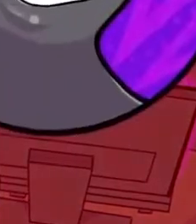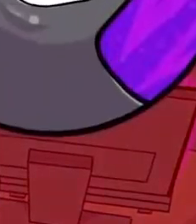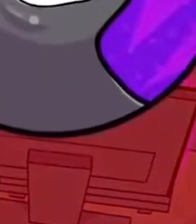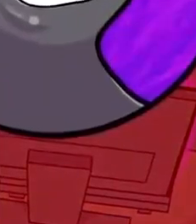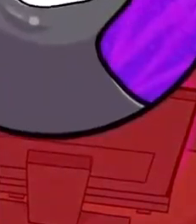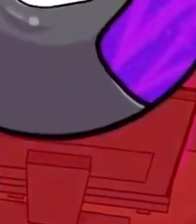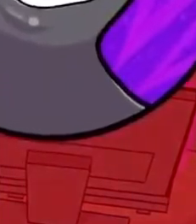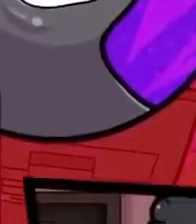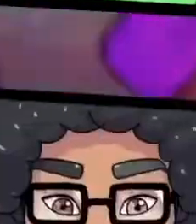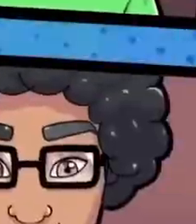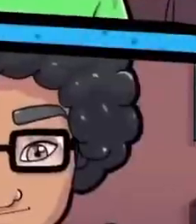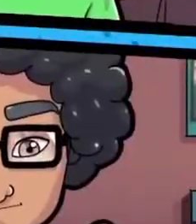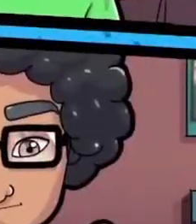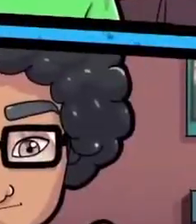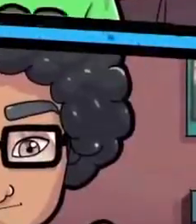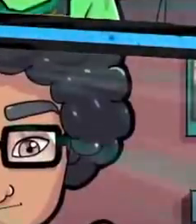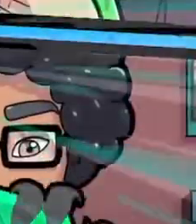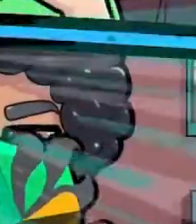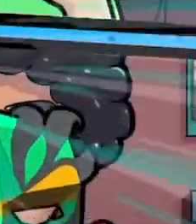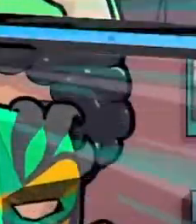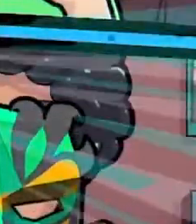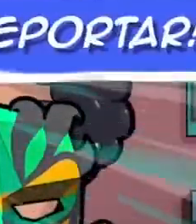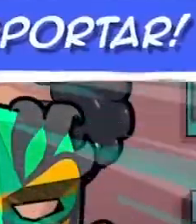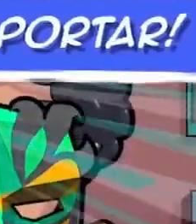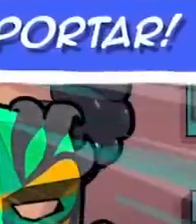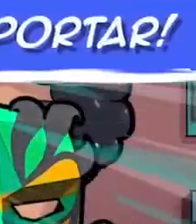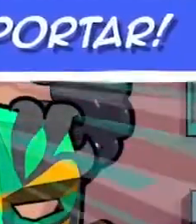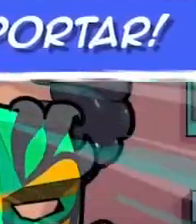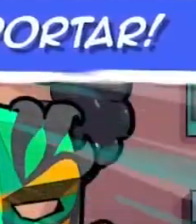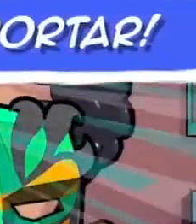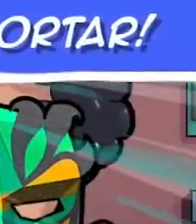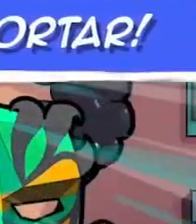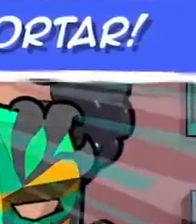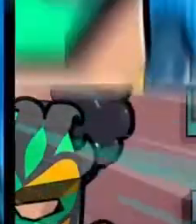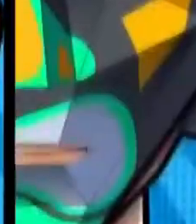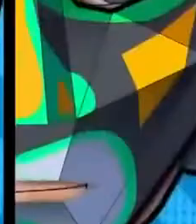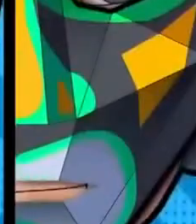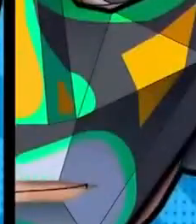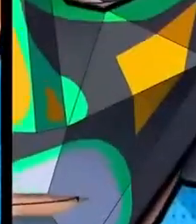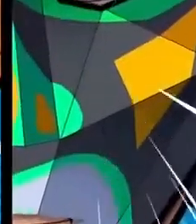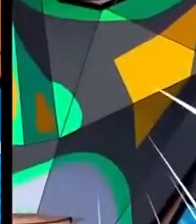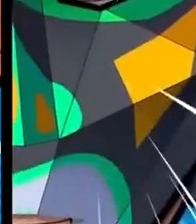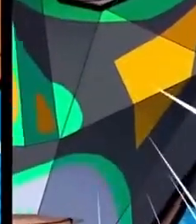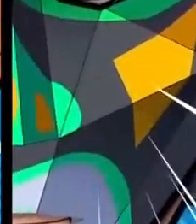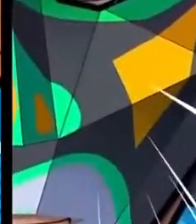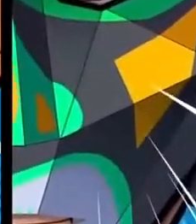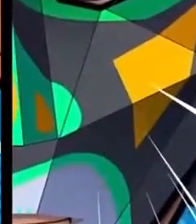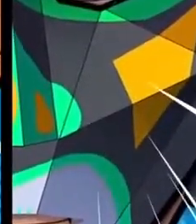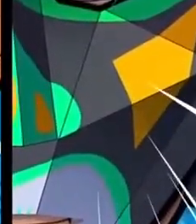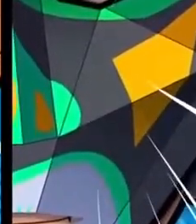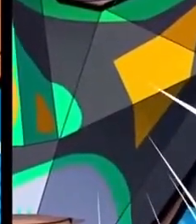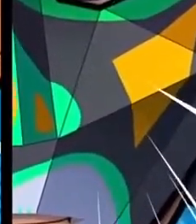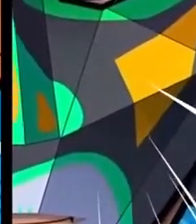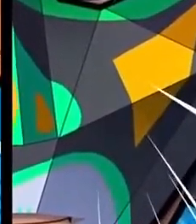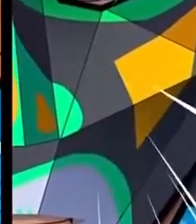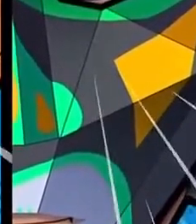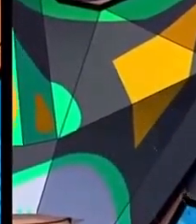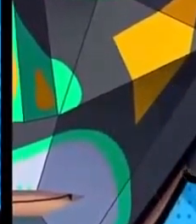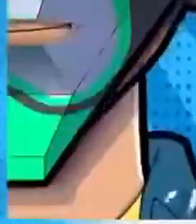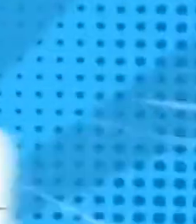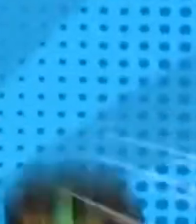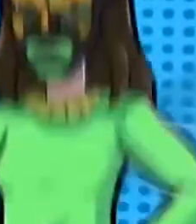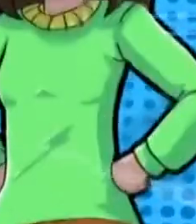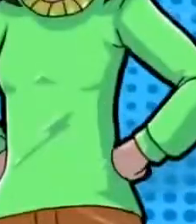Y junto a la Brigada Sí Se Ve podremos enfrentarlos. ¡Anímate a reportar y ayúdanos a frenar el acoso sexual!